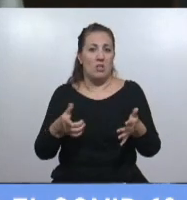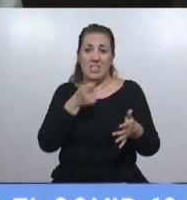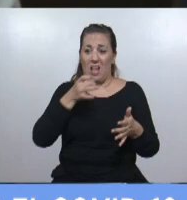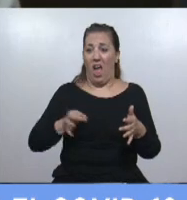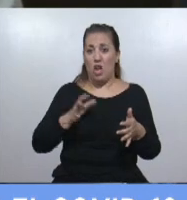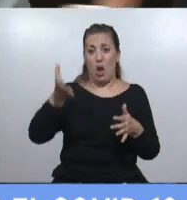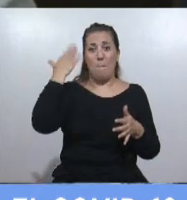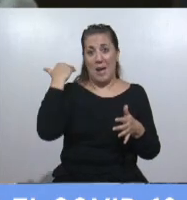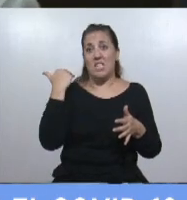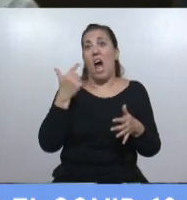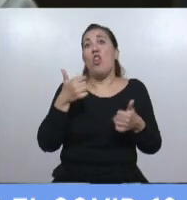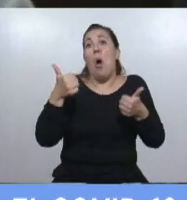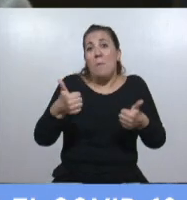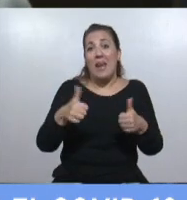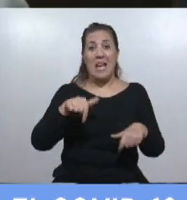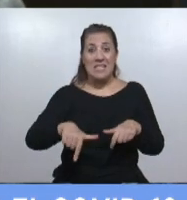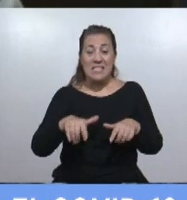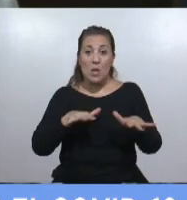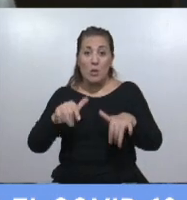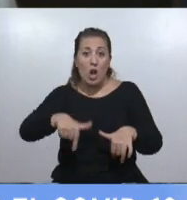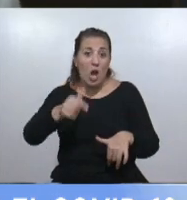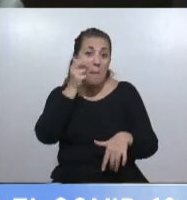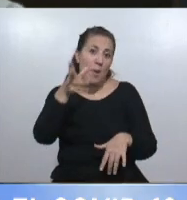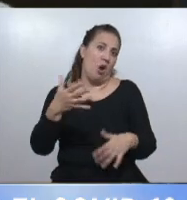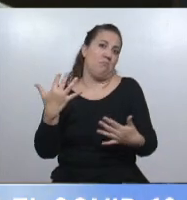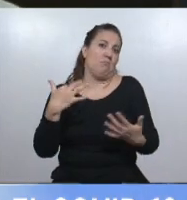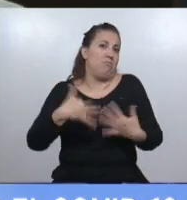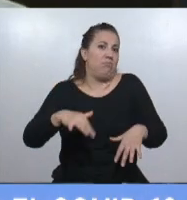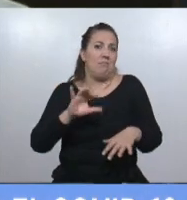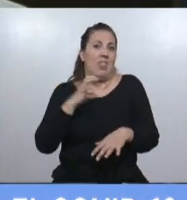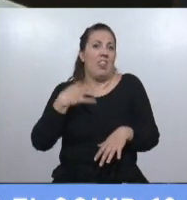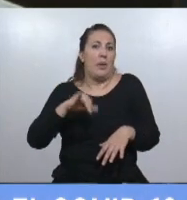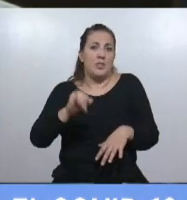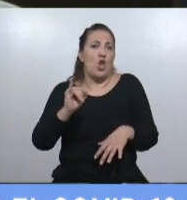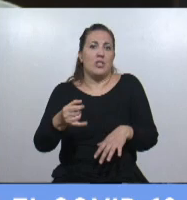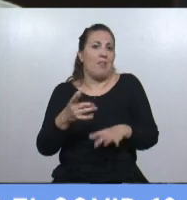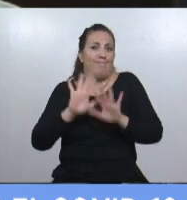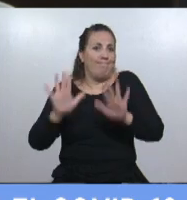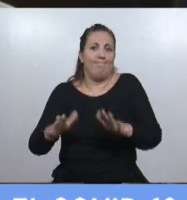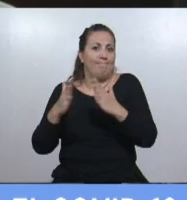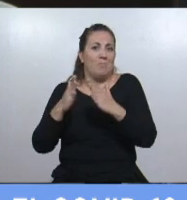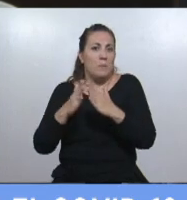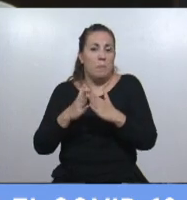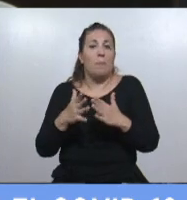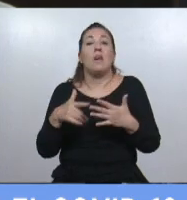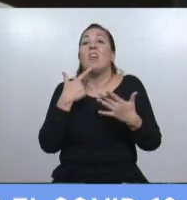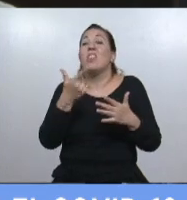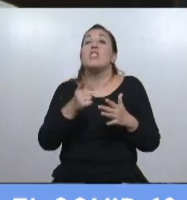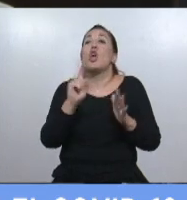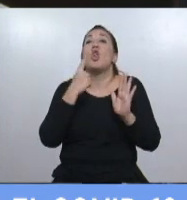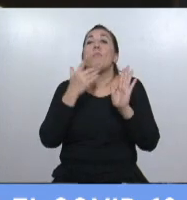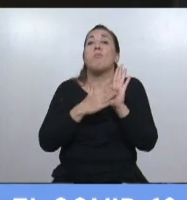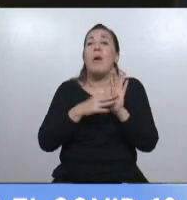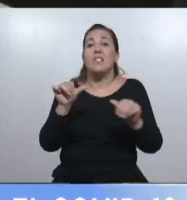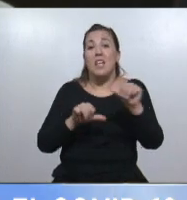pasado era justificada, en esta situación mucho más. Y como decían que no había evidencia científica, estos